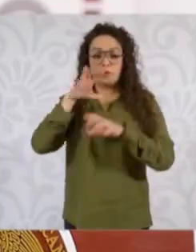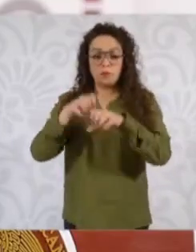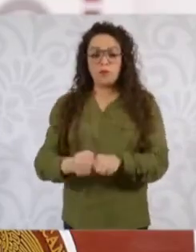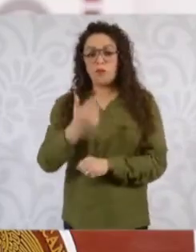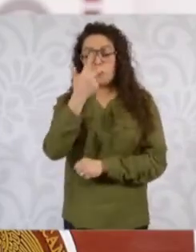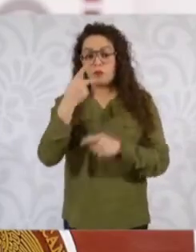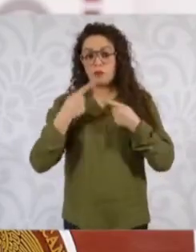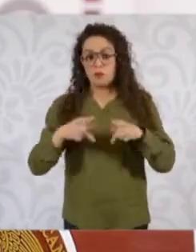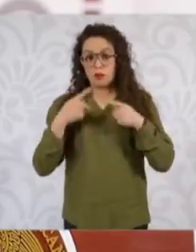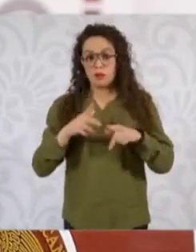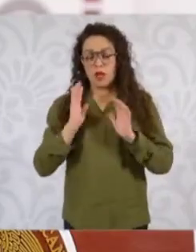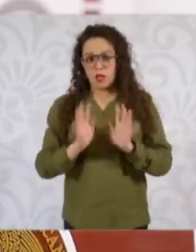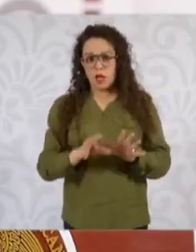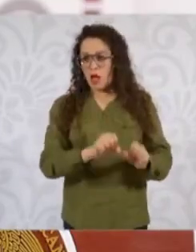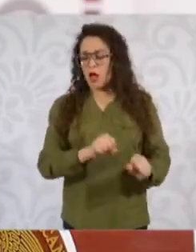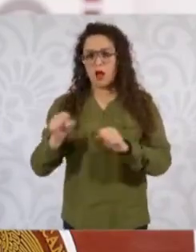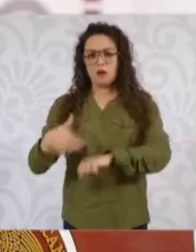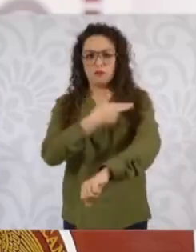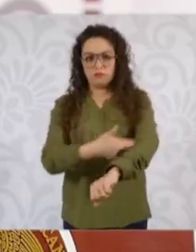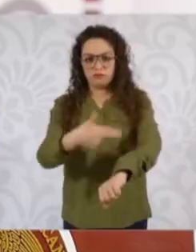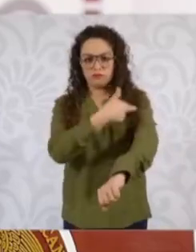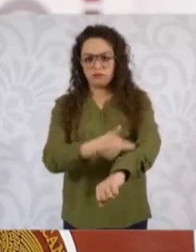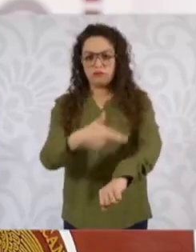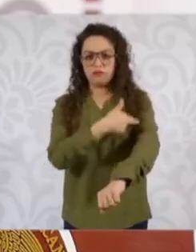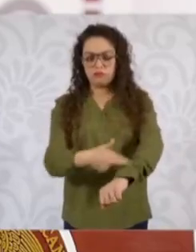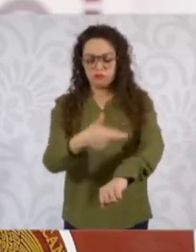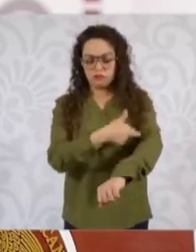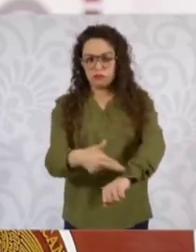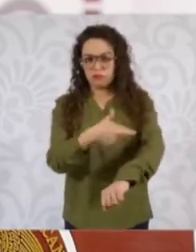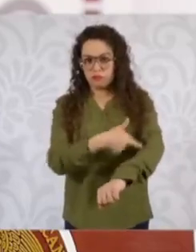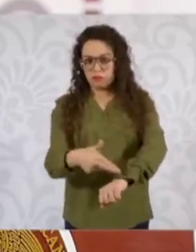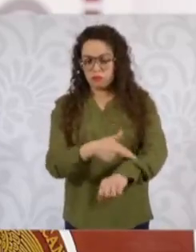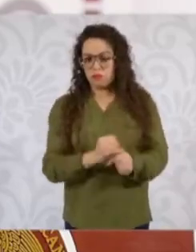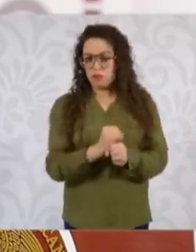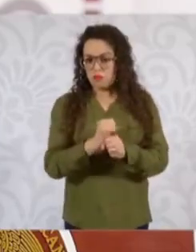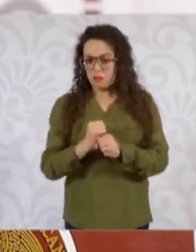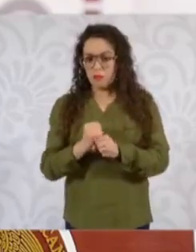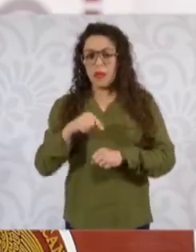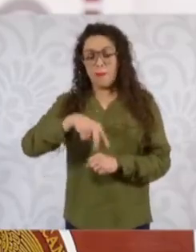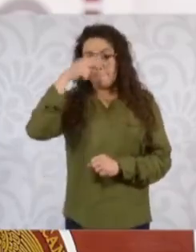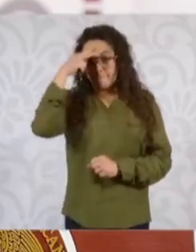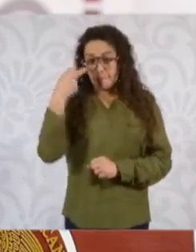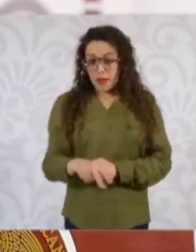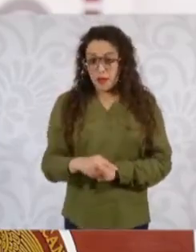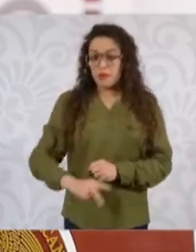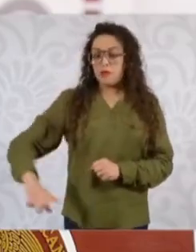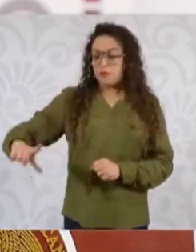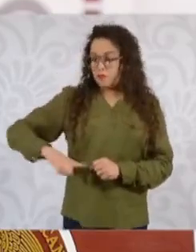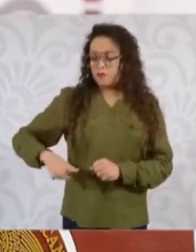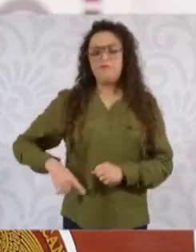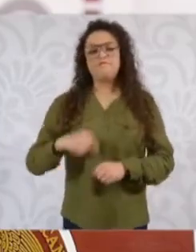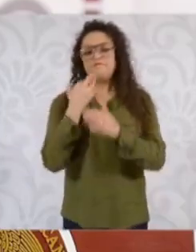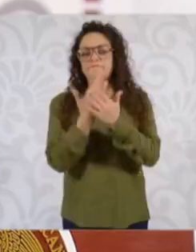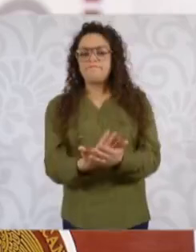detenidas, 8 vinculados además a proceso. El Estado mexicano está en espera del